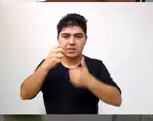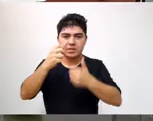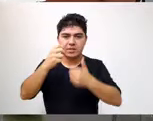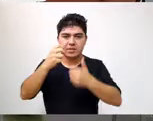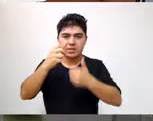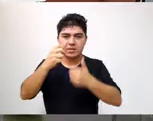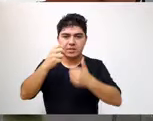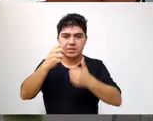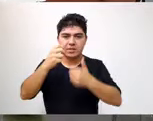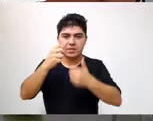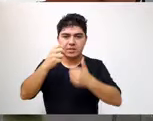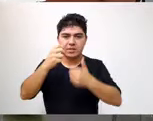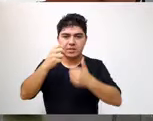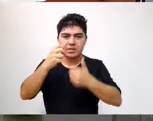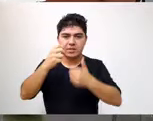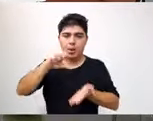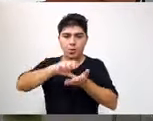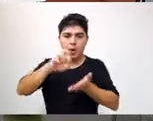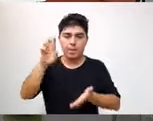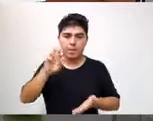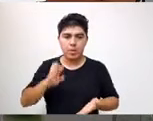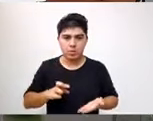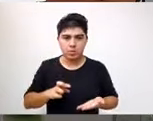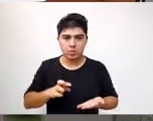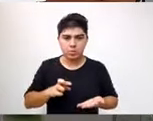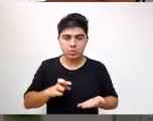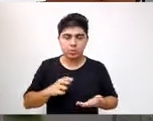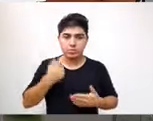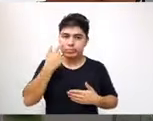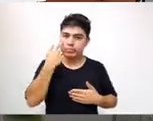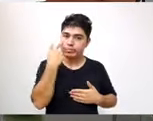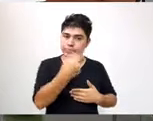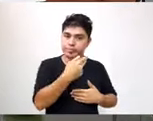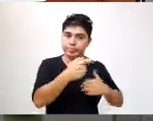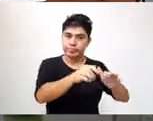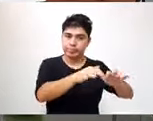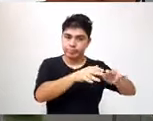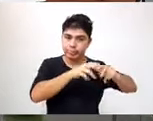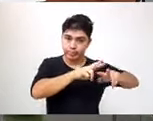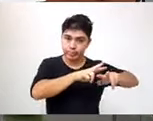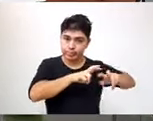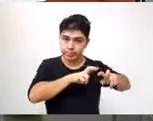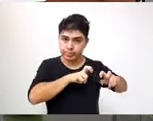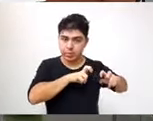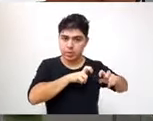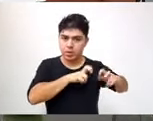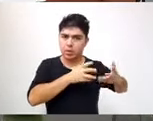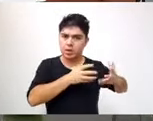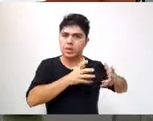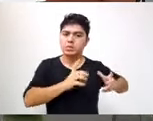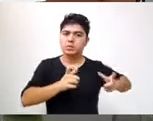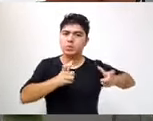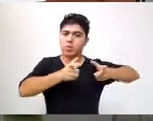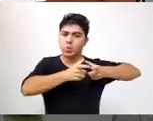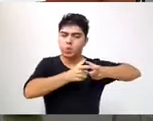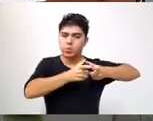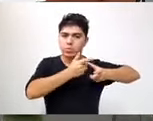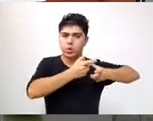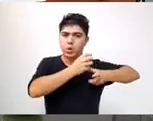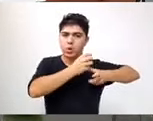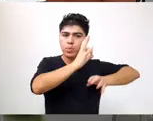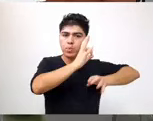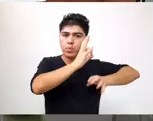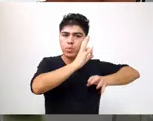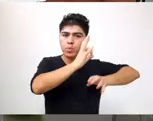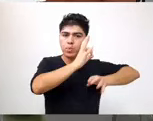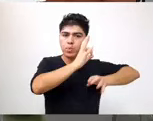institucionalización de la ciudad. Visto y analizado el expediente de referencia, la comisión sugiere aprobar